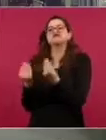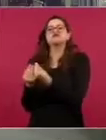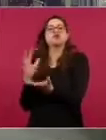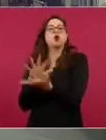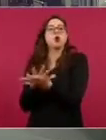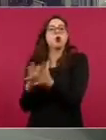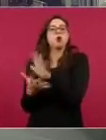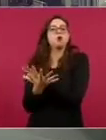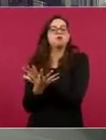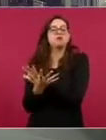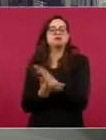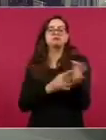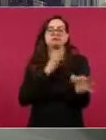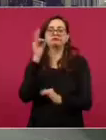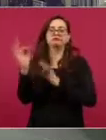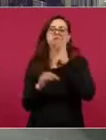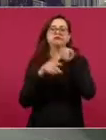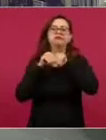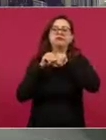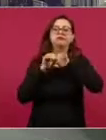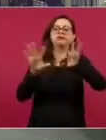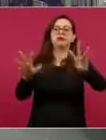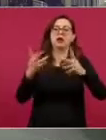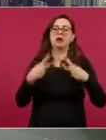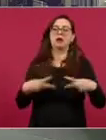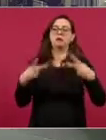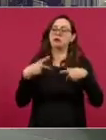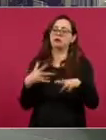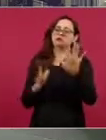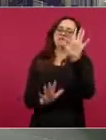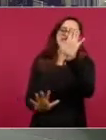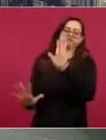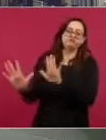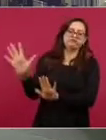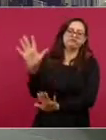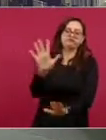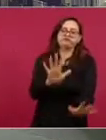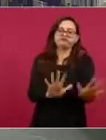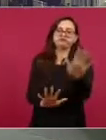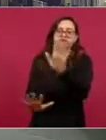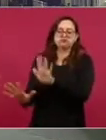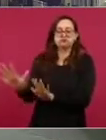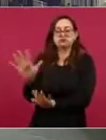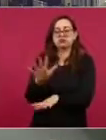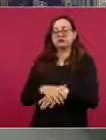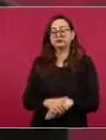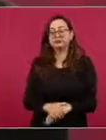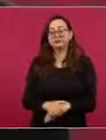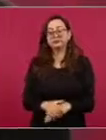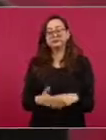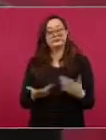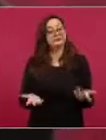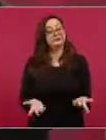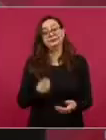manipular y justificar